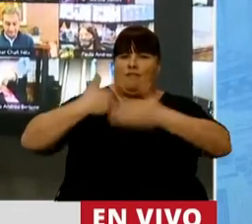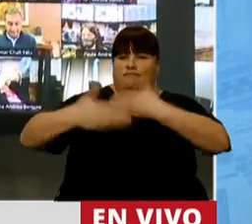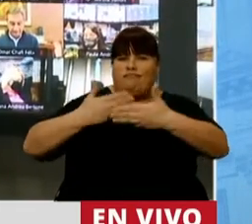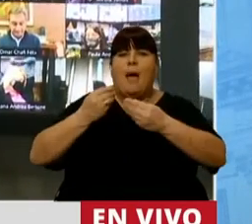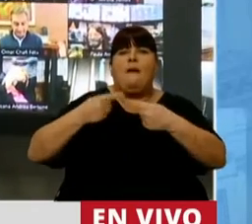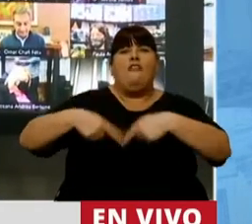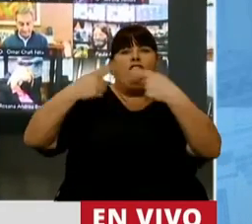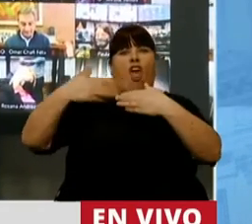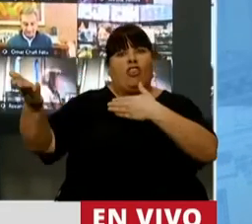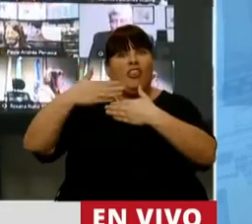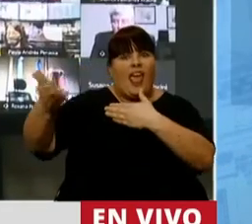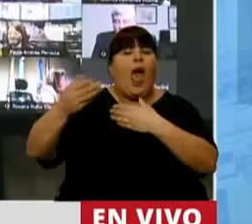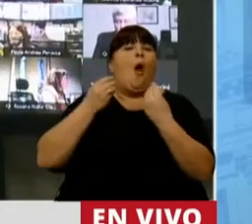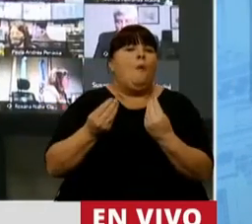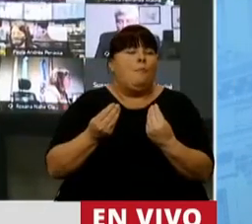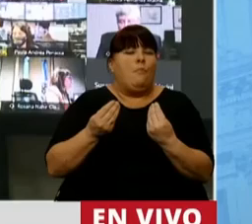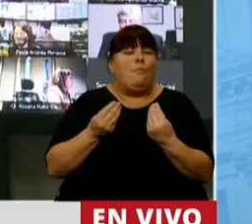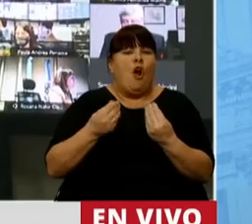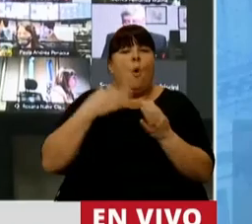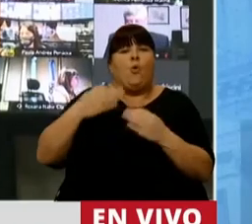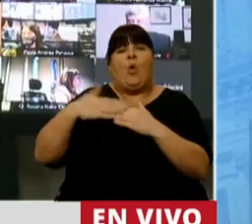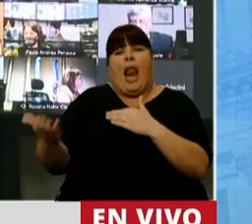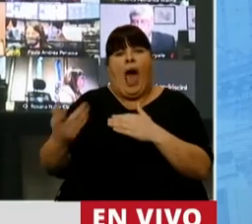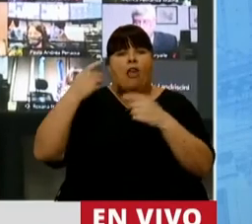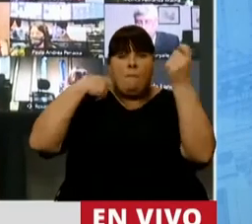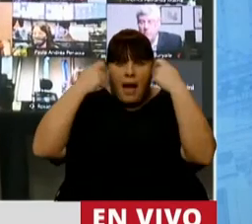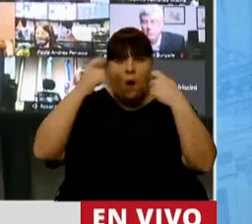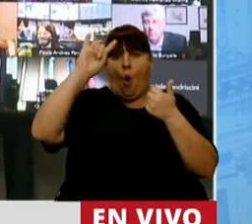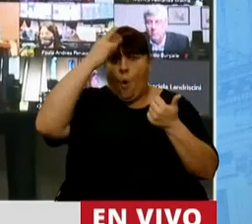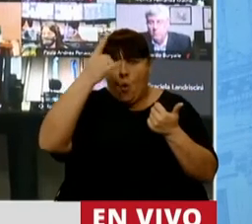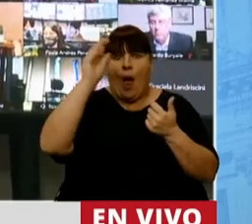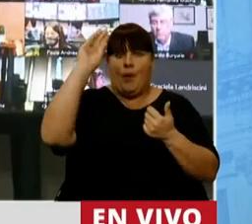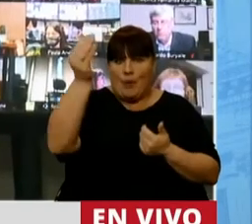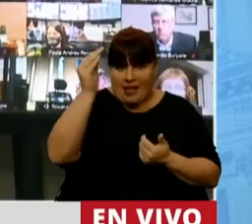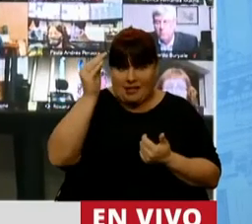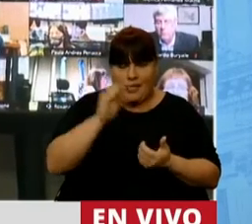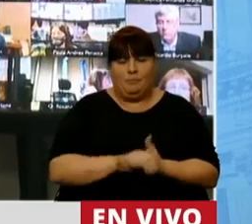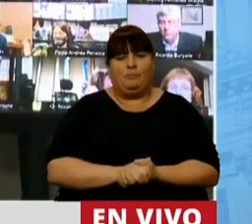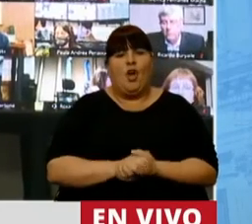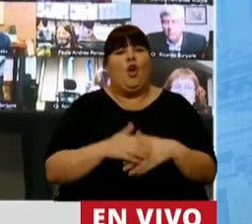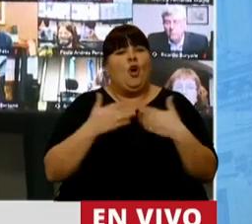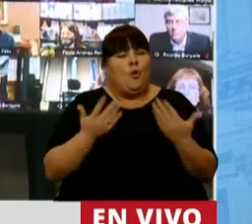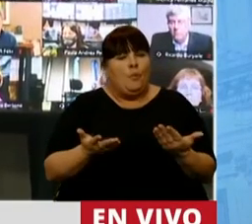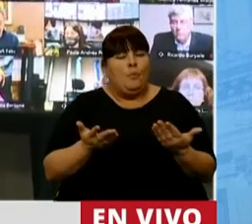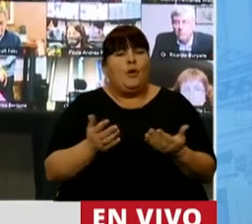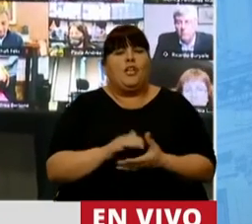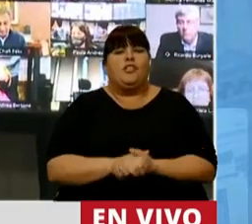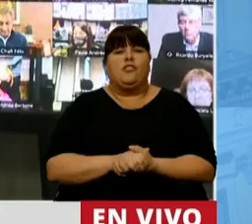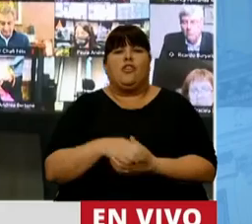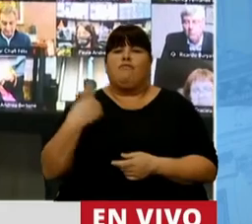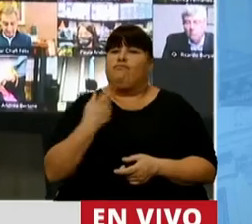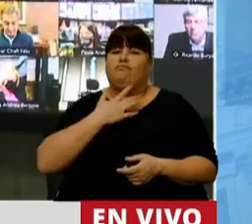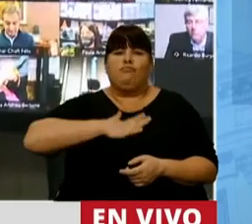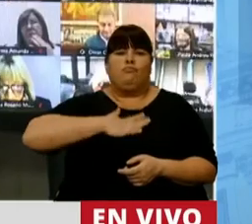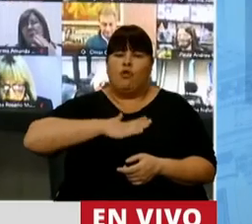en las zonas fronterizas, ya que limitamos Paraguay, Uruguay y Brasil. Por eso, presidente, estamos